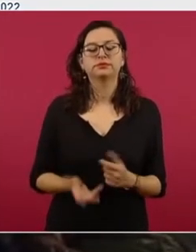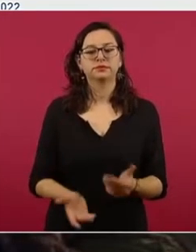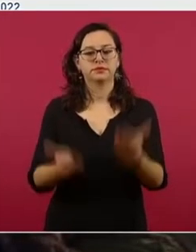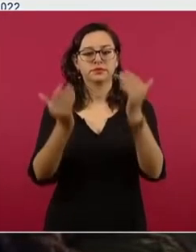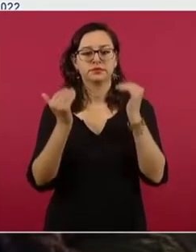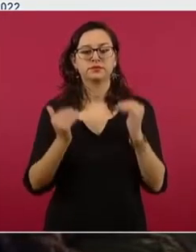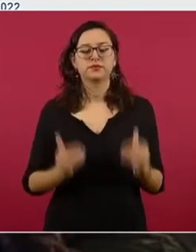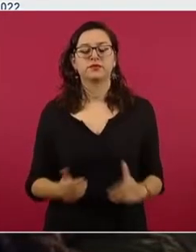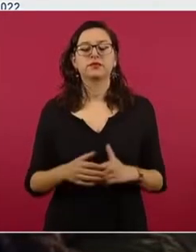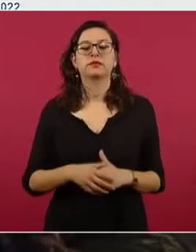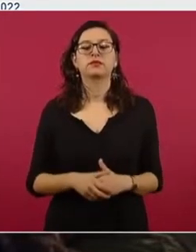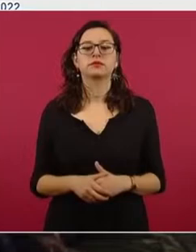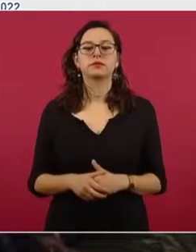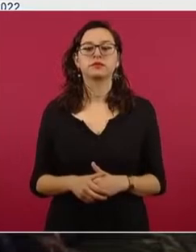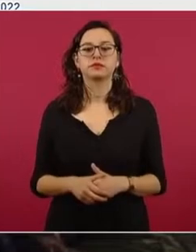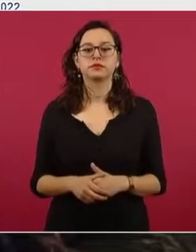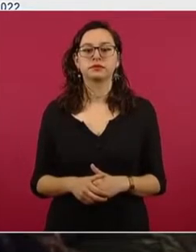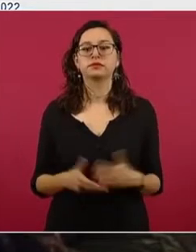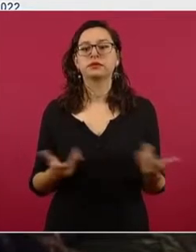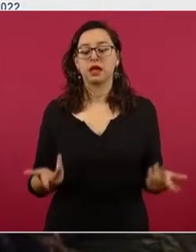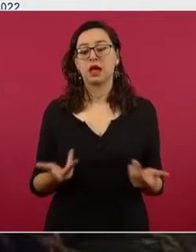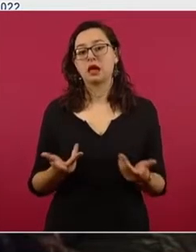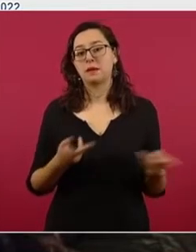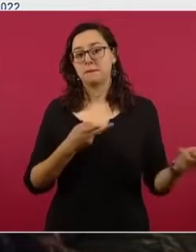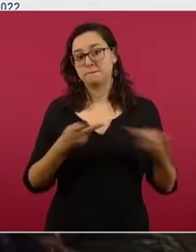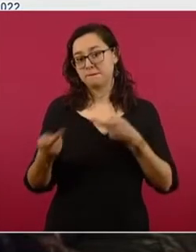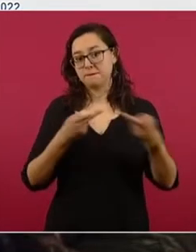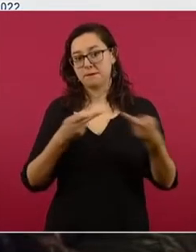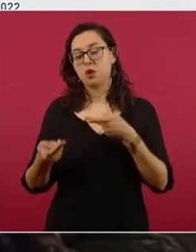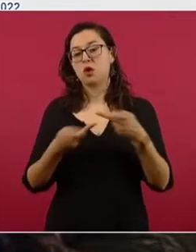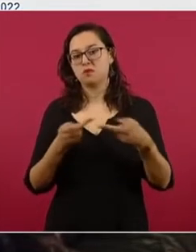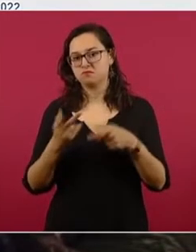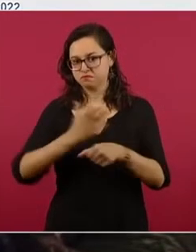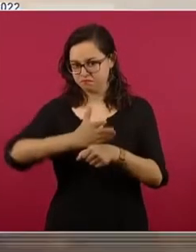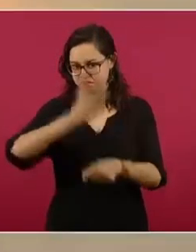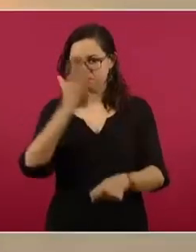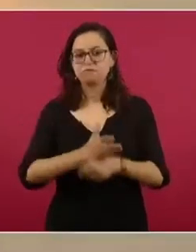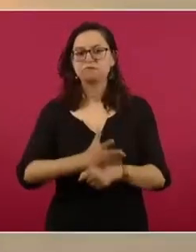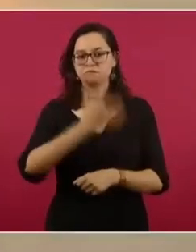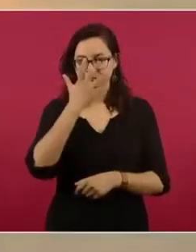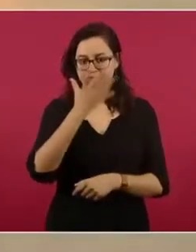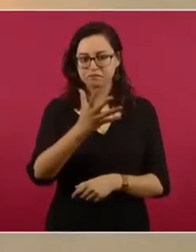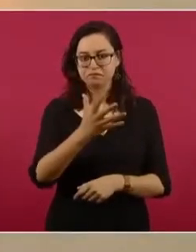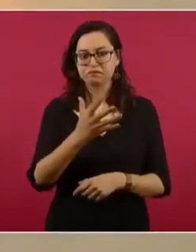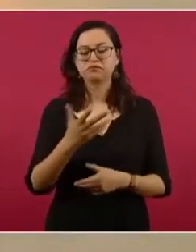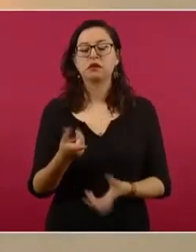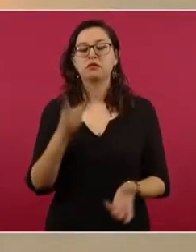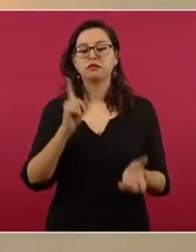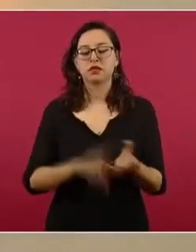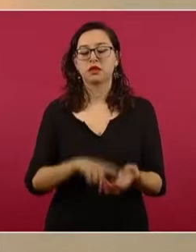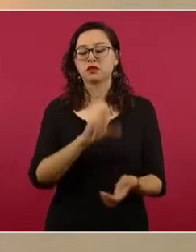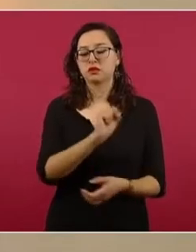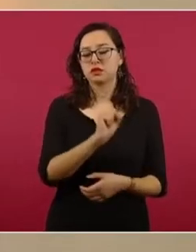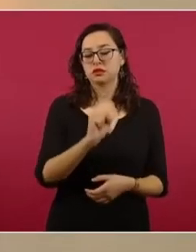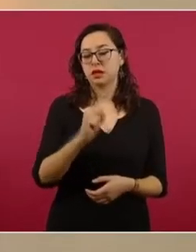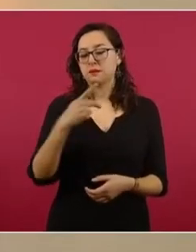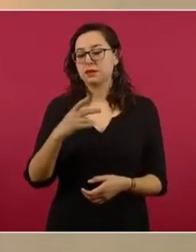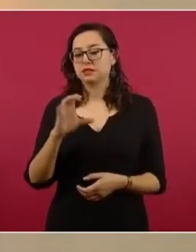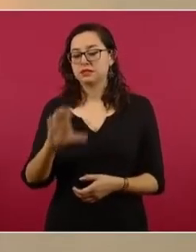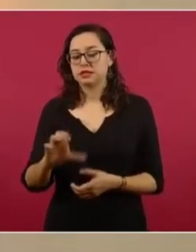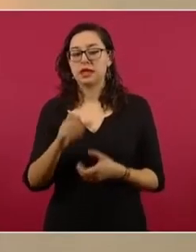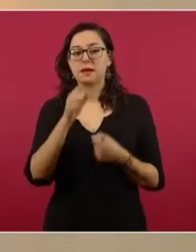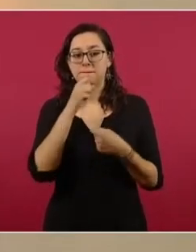Como parte del operativo Cero Impunidad que lleva a cabo la Secretaría de Seguridad y Protección Ciudadana a través de la